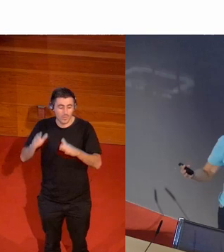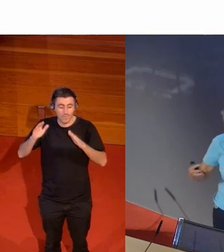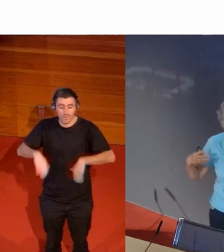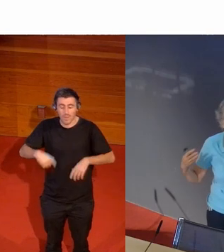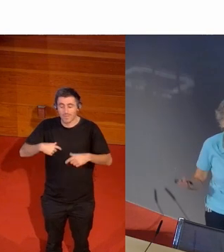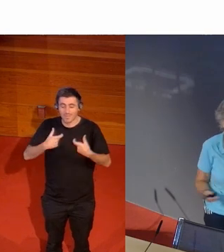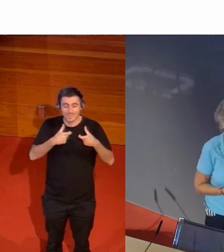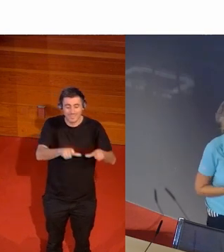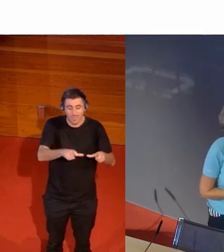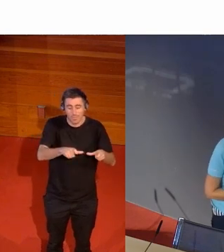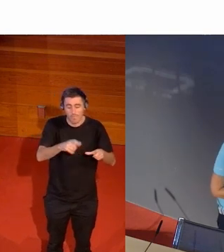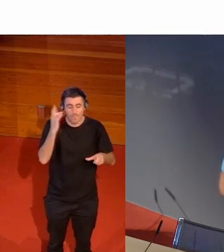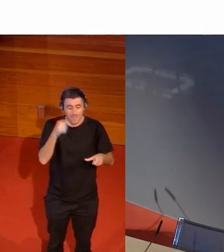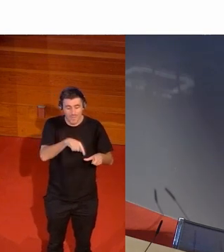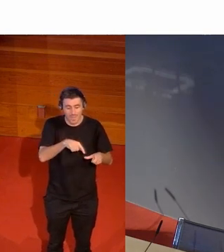más bien